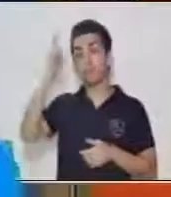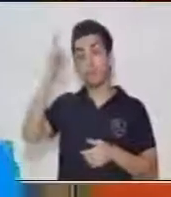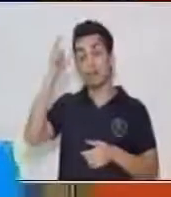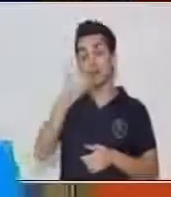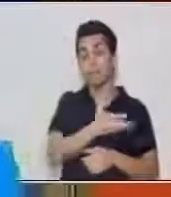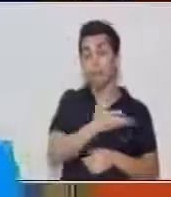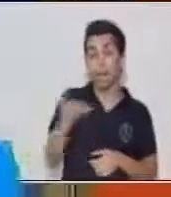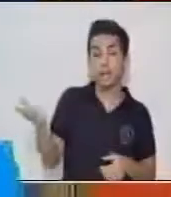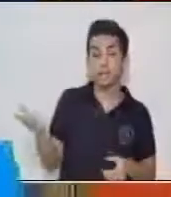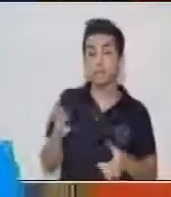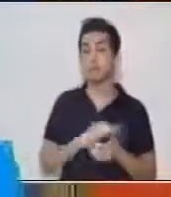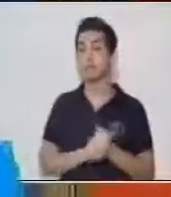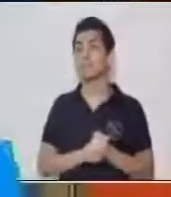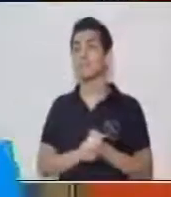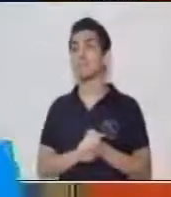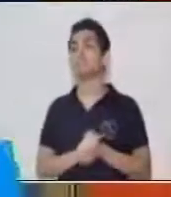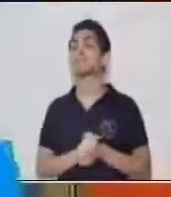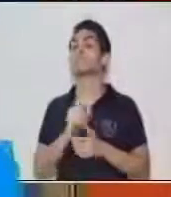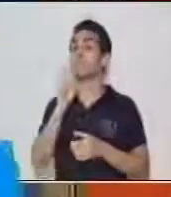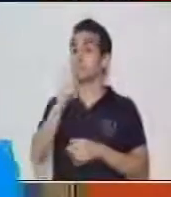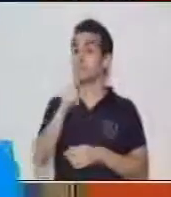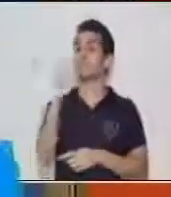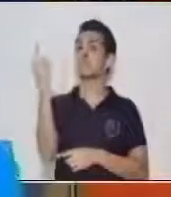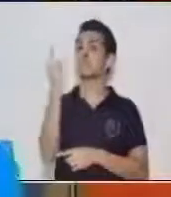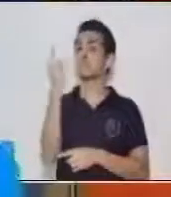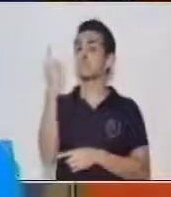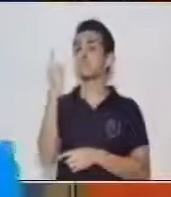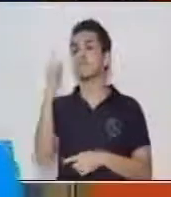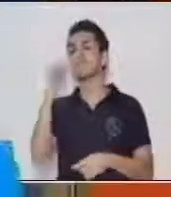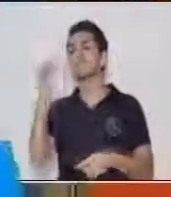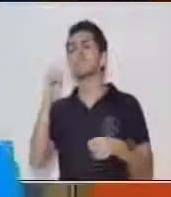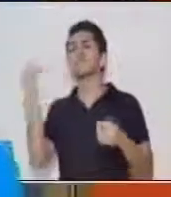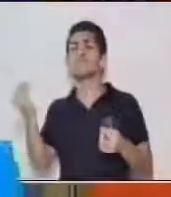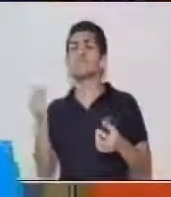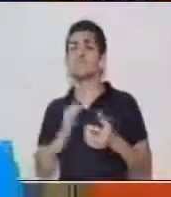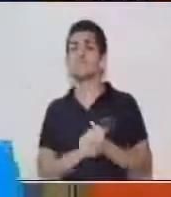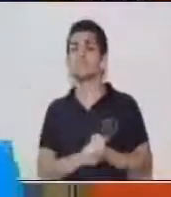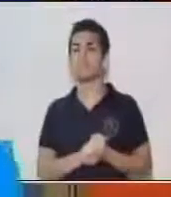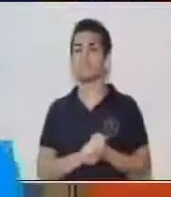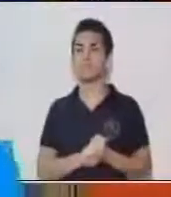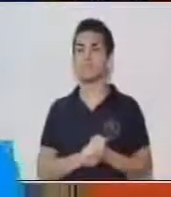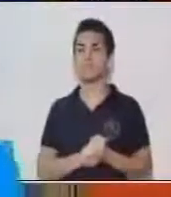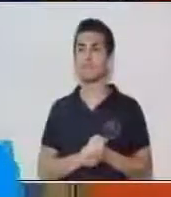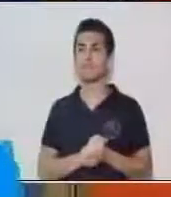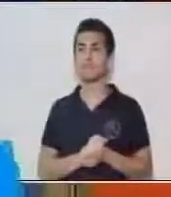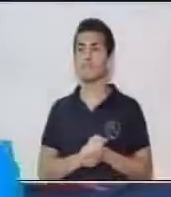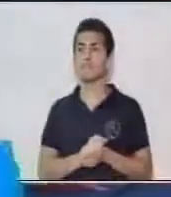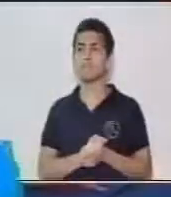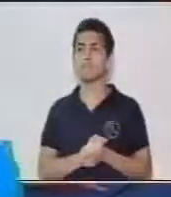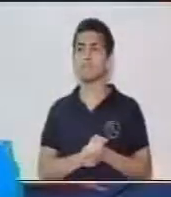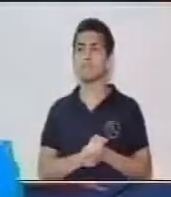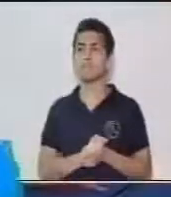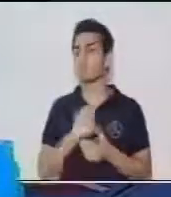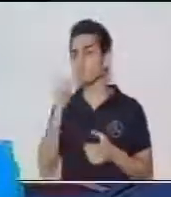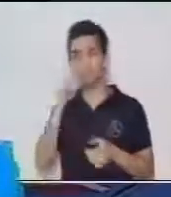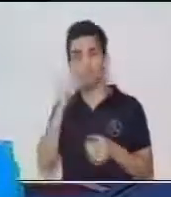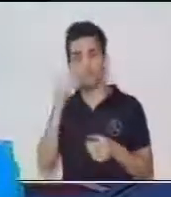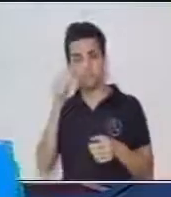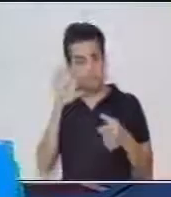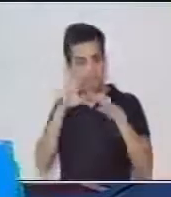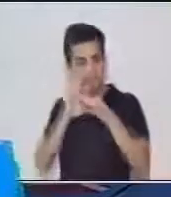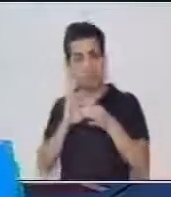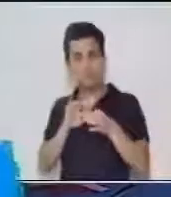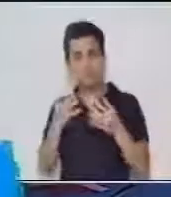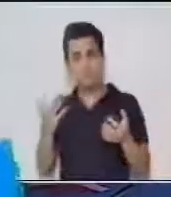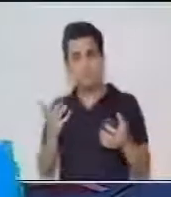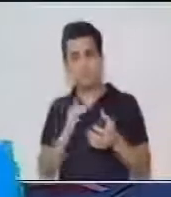son importantes, ¿por qué? Puede ser, no va haber un sentido ahí al